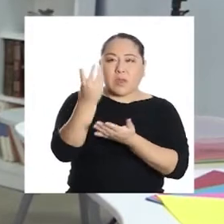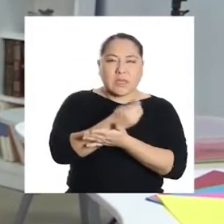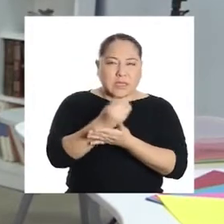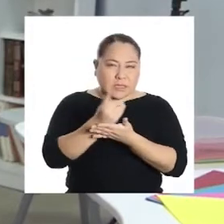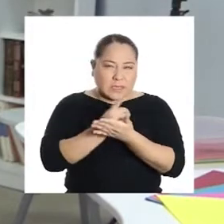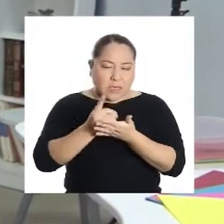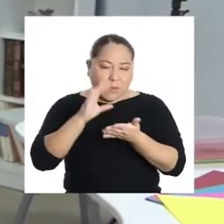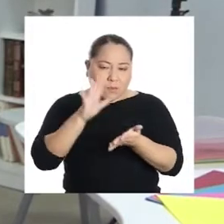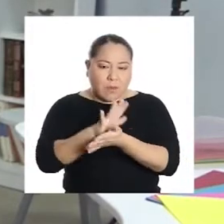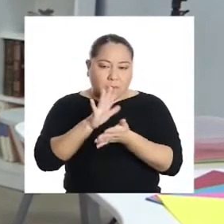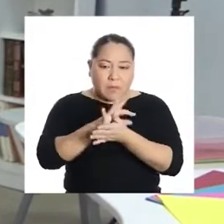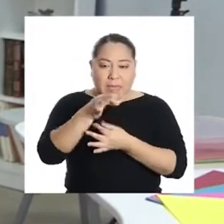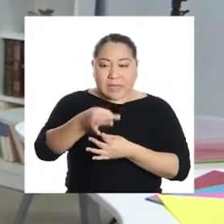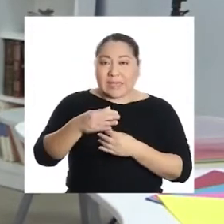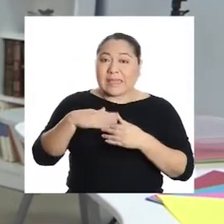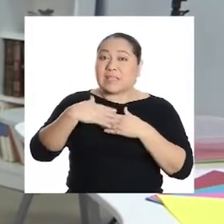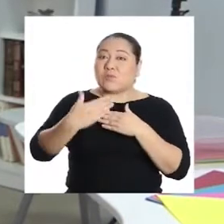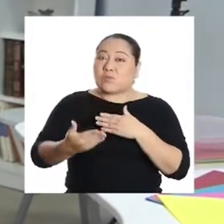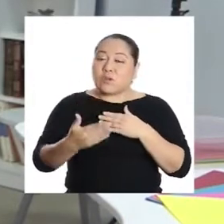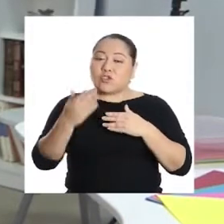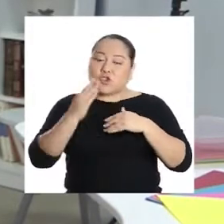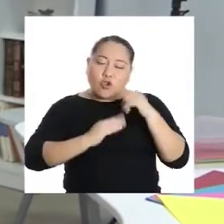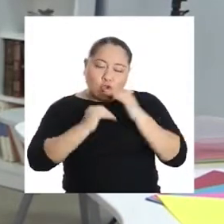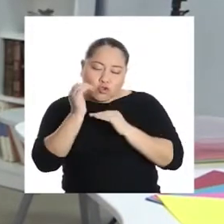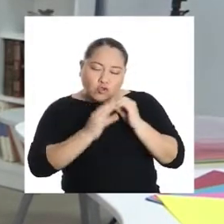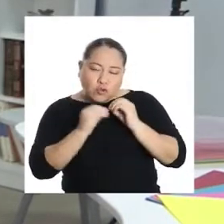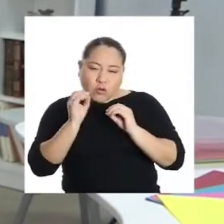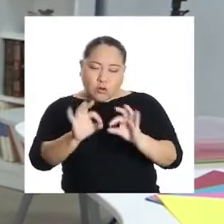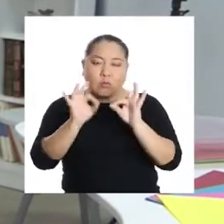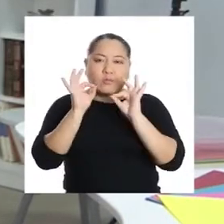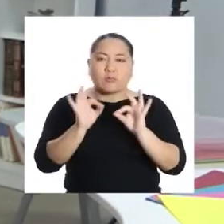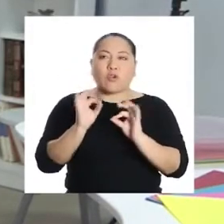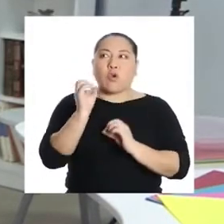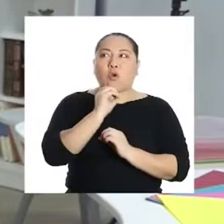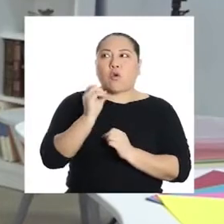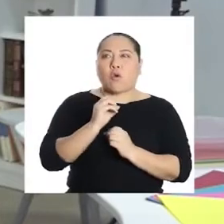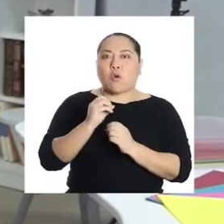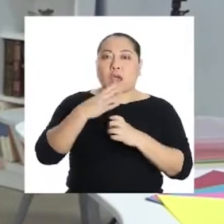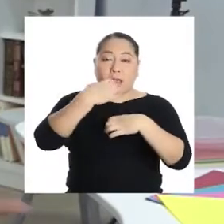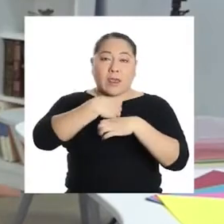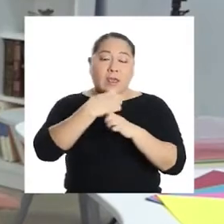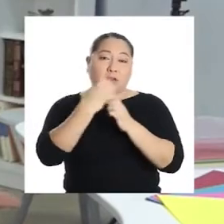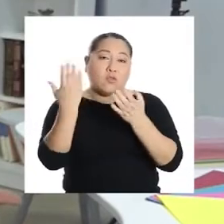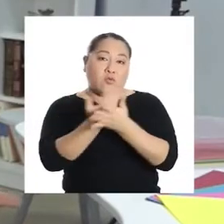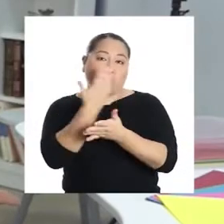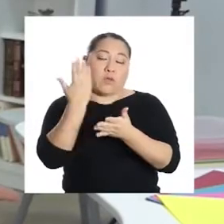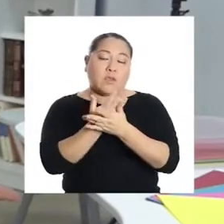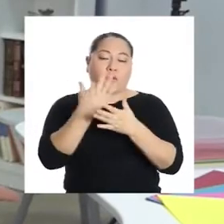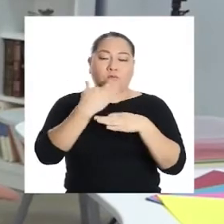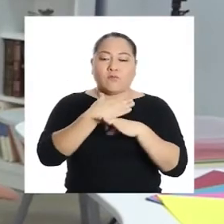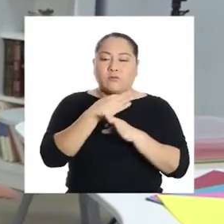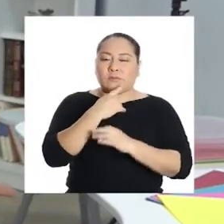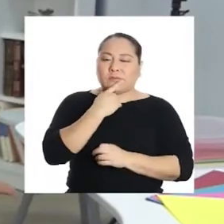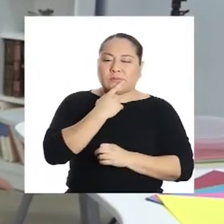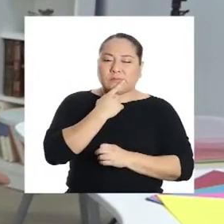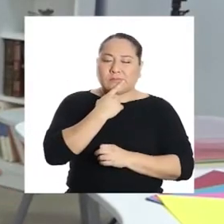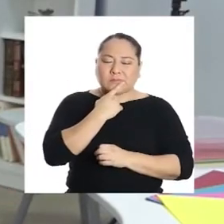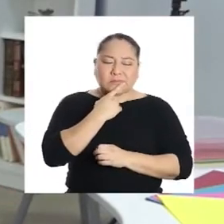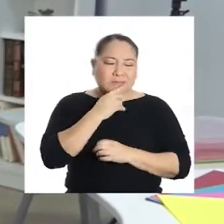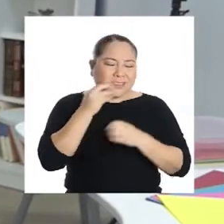diseñarlo en papel y luego podemos construirlo de manera exacta. O hasta crear nuevos modelos. Pero,